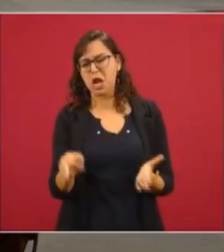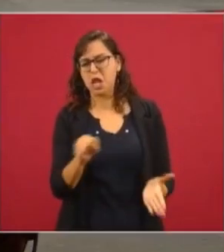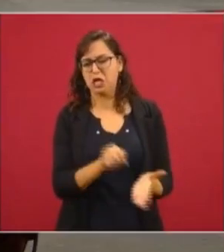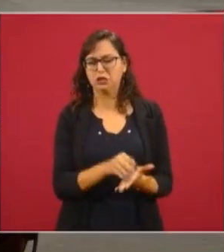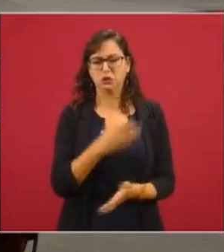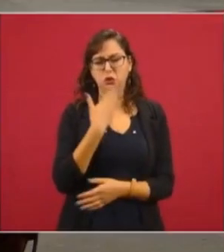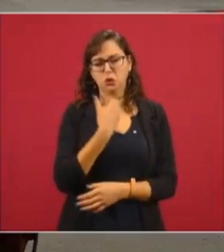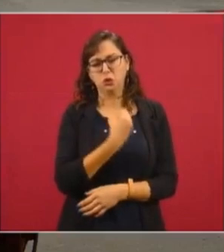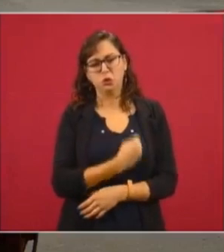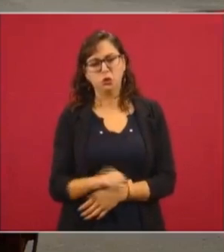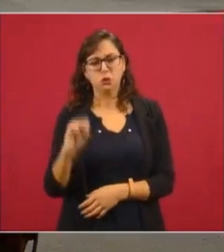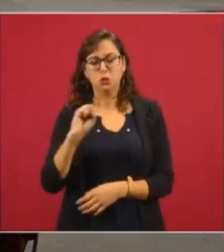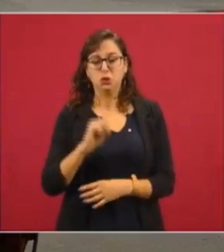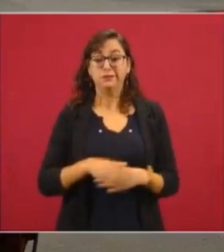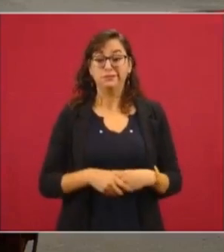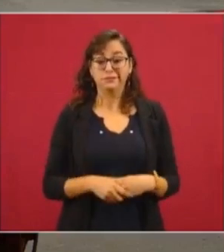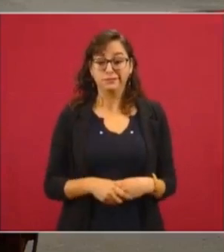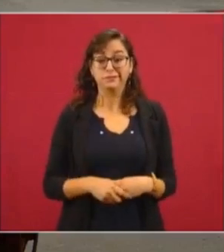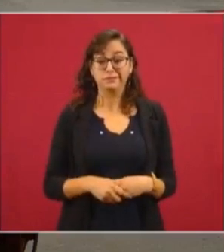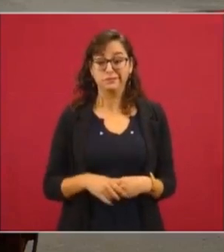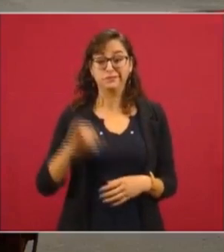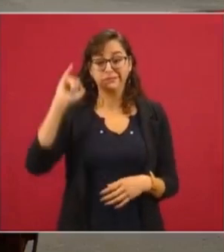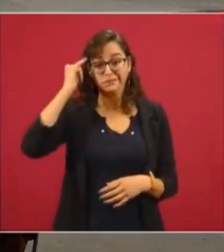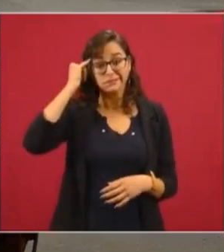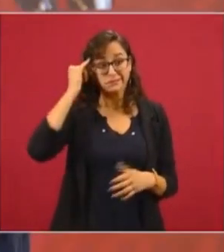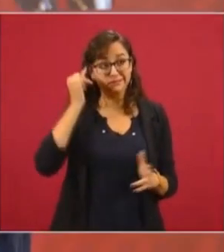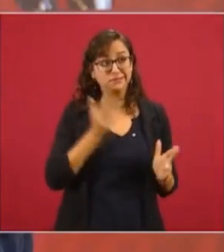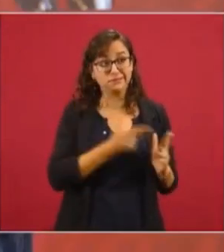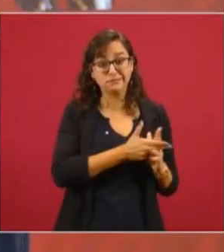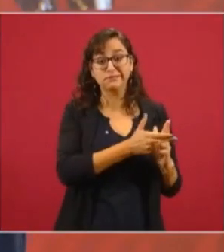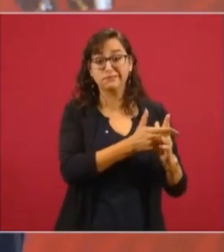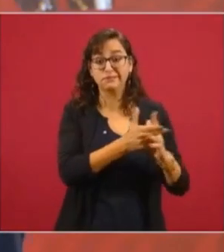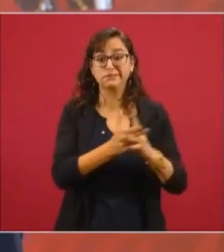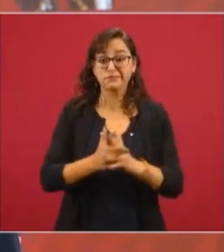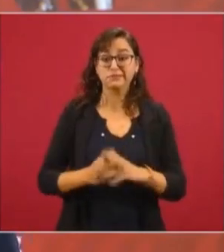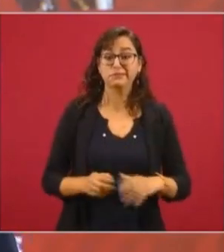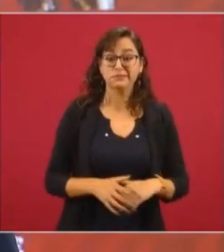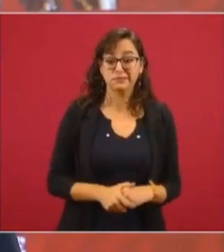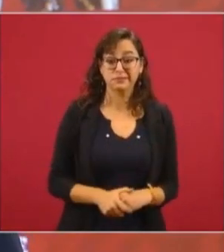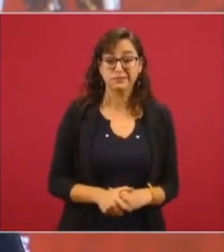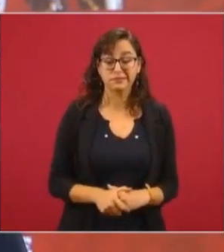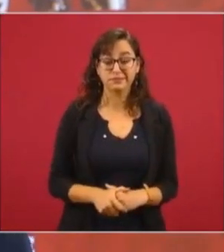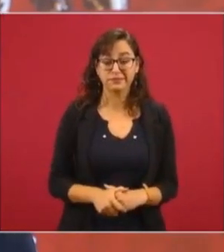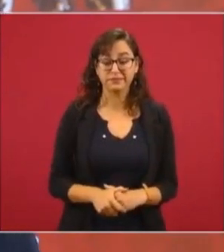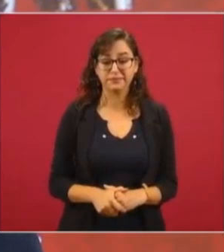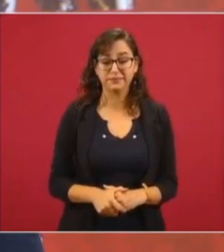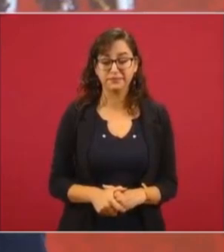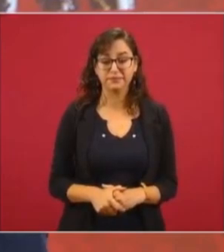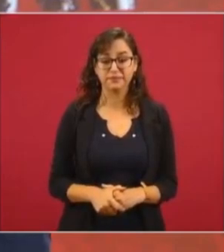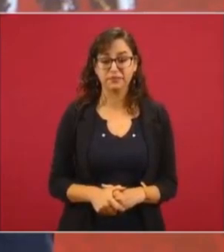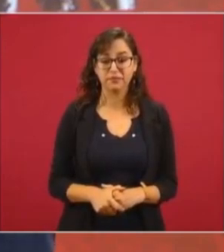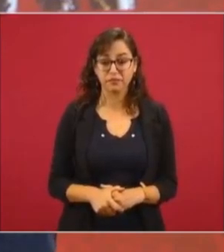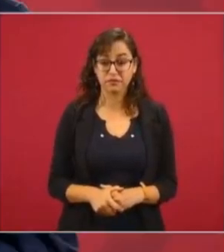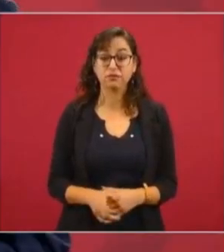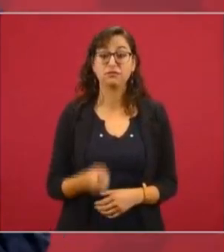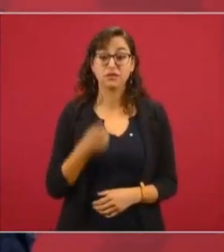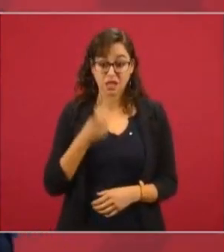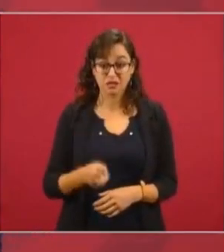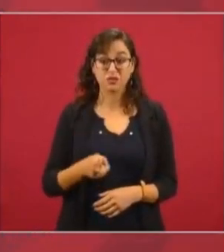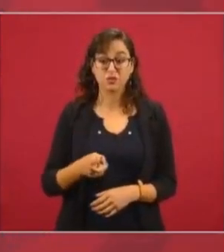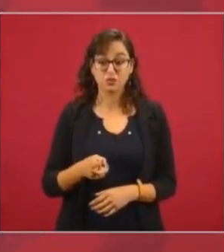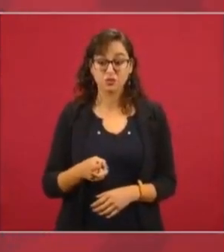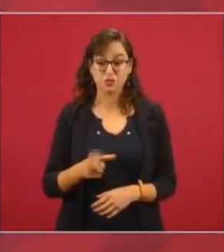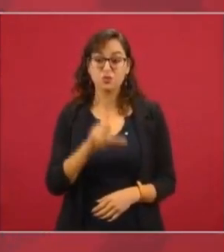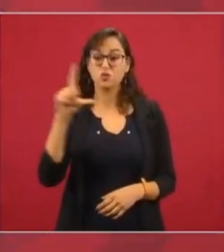llevadas a cabo. También nosotros tenemos que pedir perdón